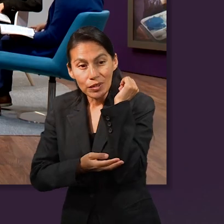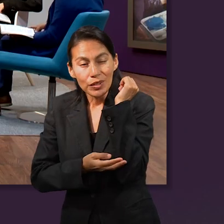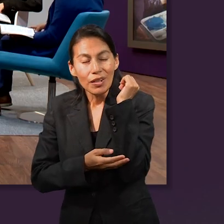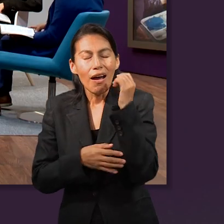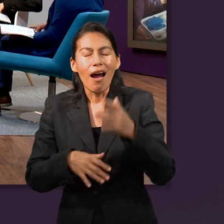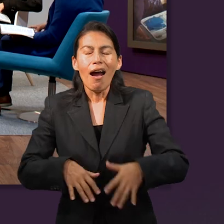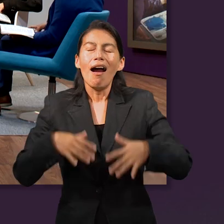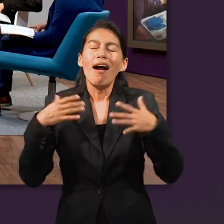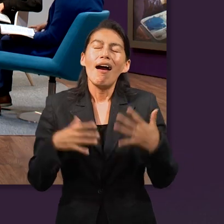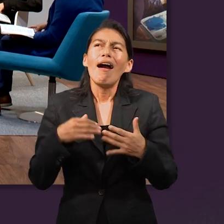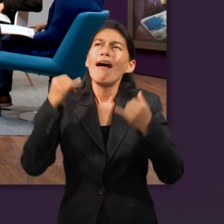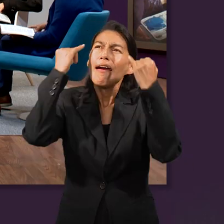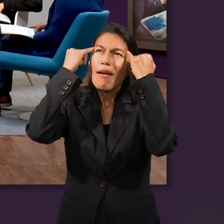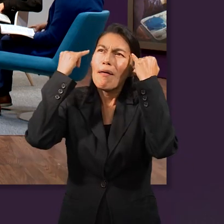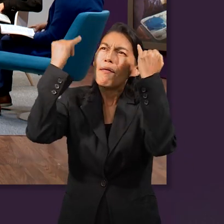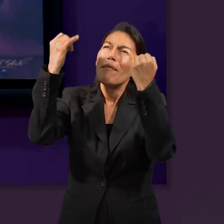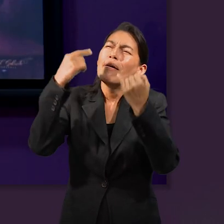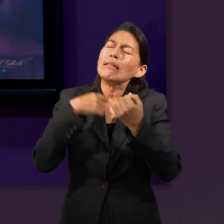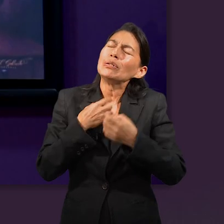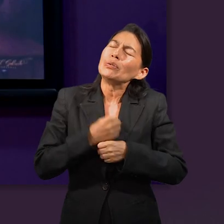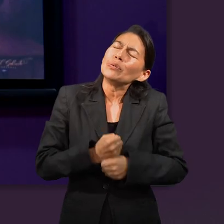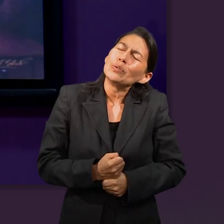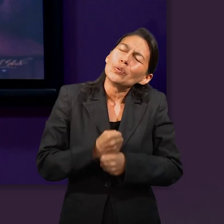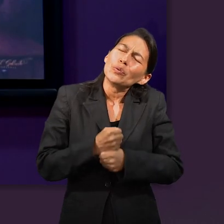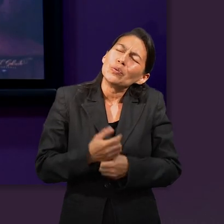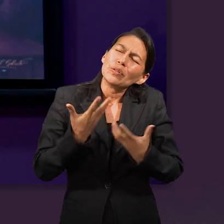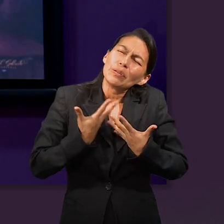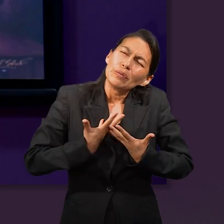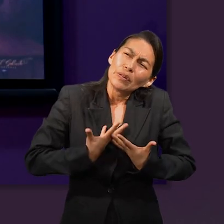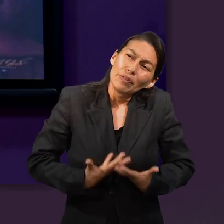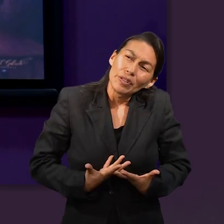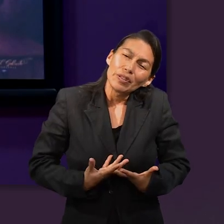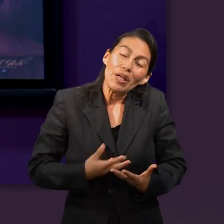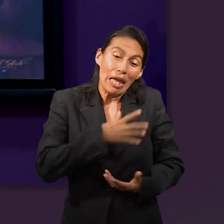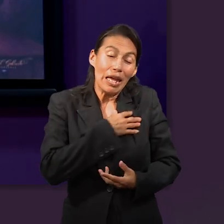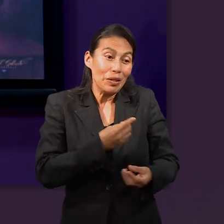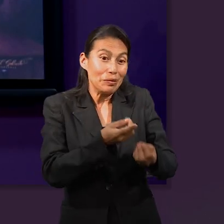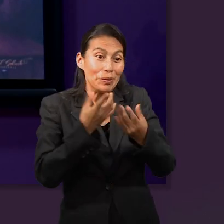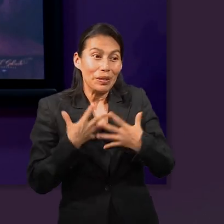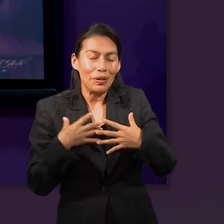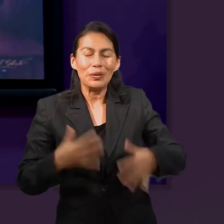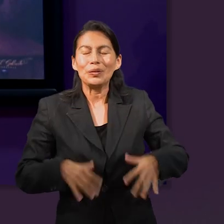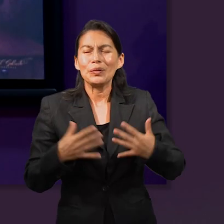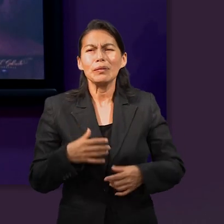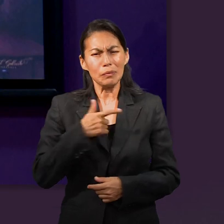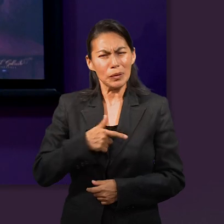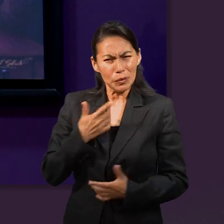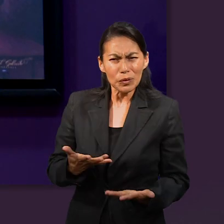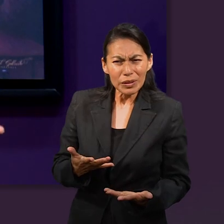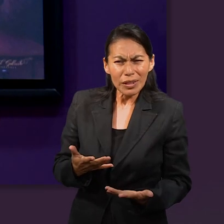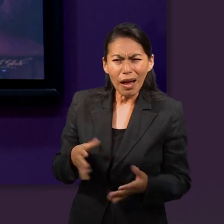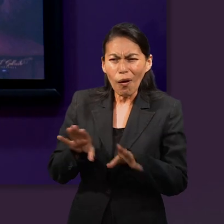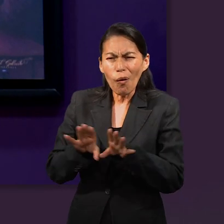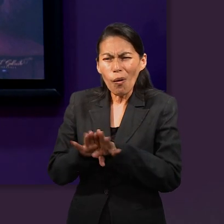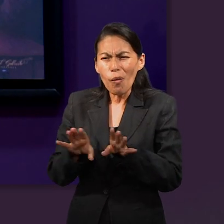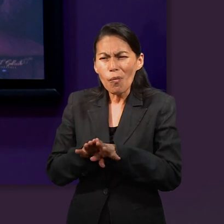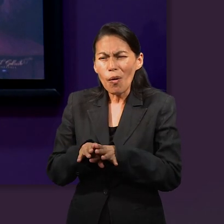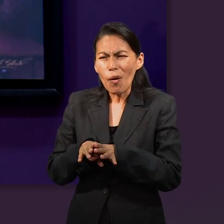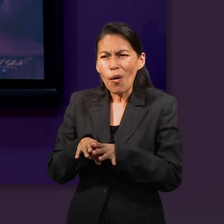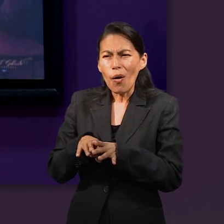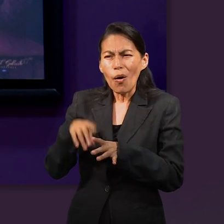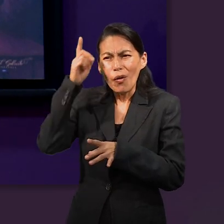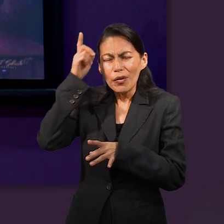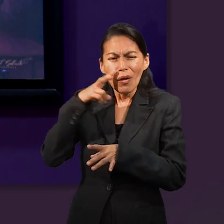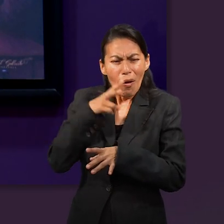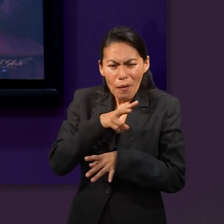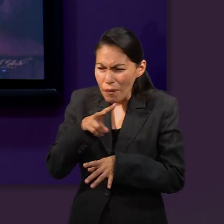mirado Jehová mi aflicción. A mí me llena de fortaleza esta forma como Dios ve que Lea es menospreciada.